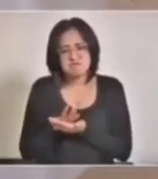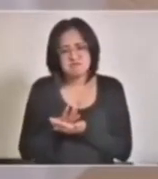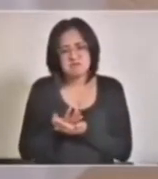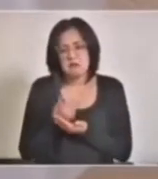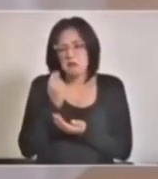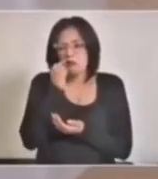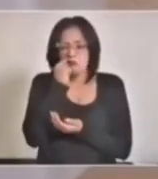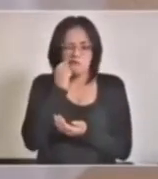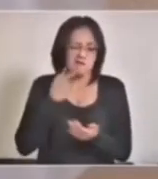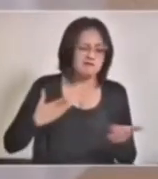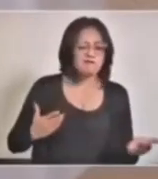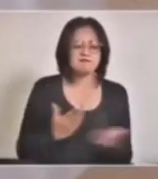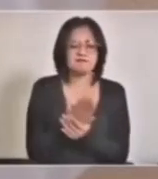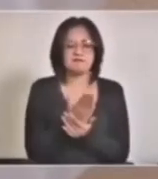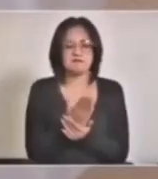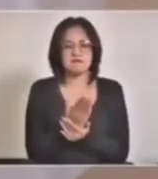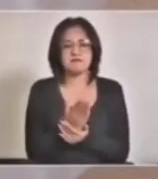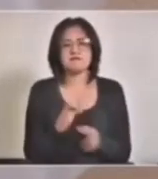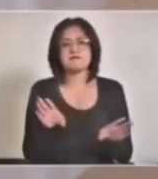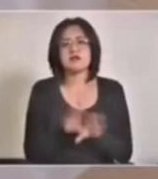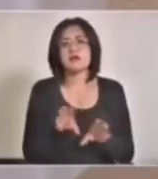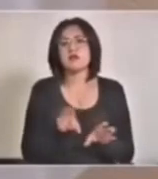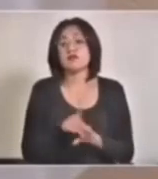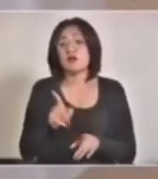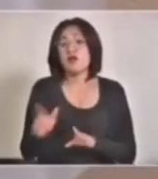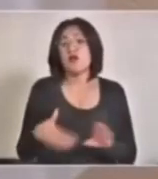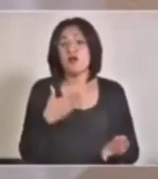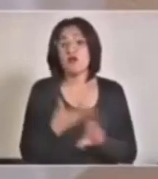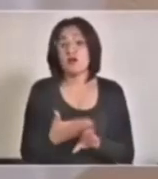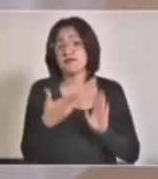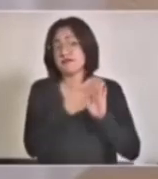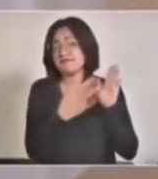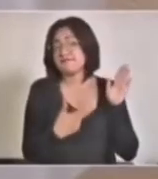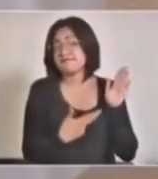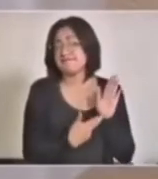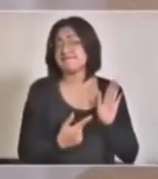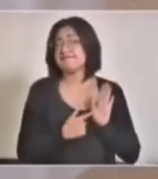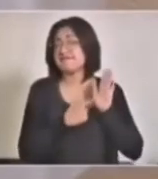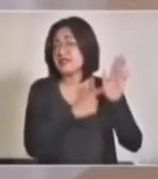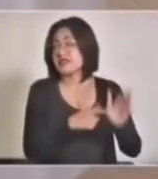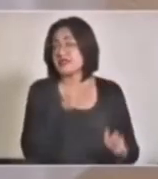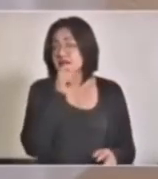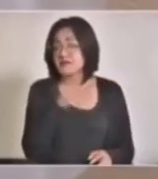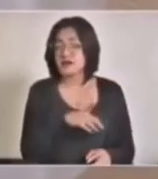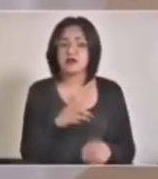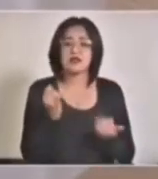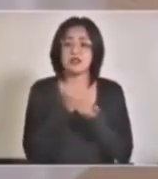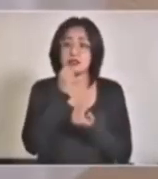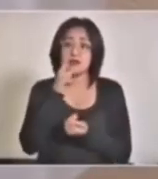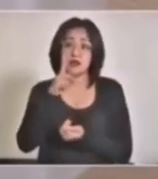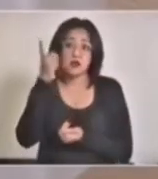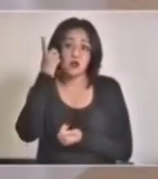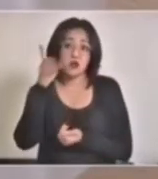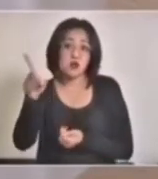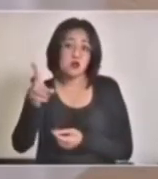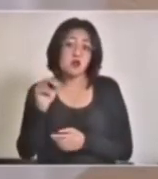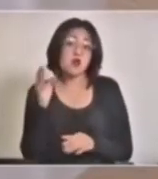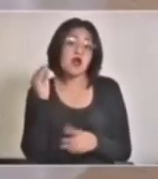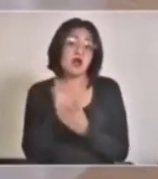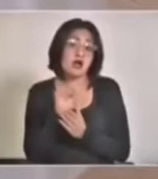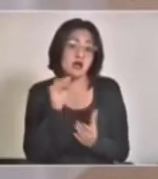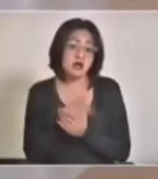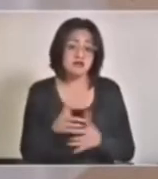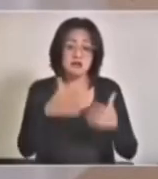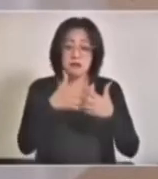responsable y violatorio de los decretos de los dueños de los establecimientos, de las